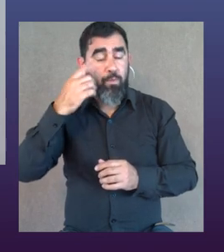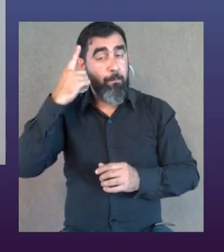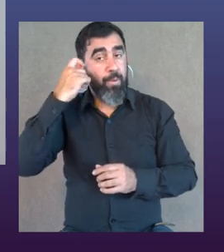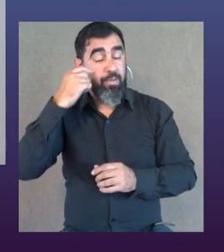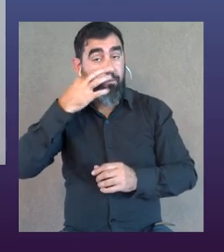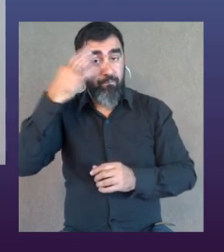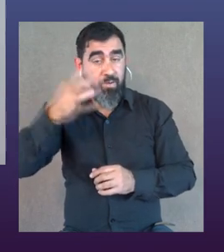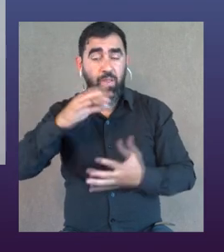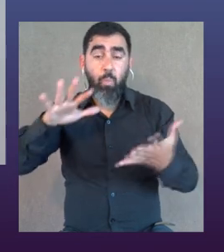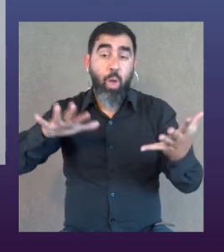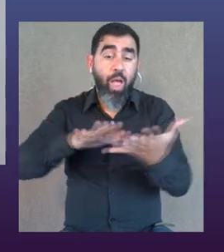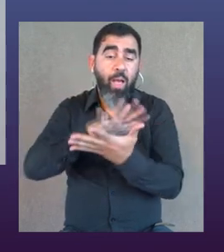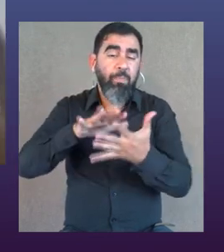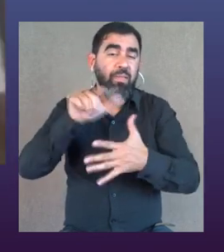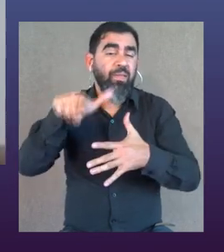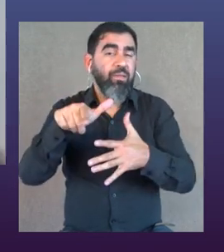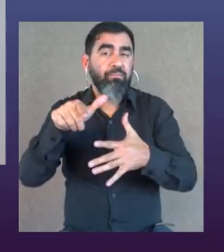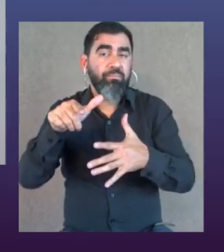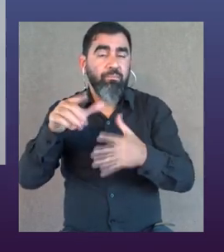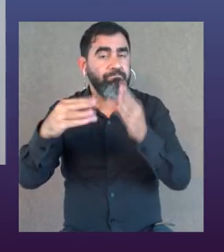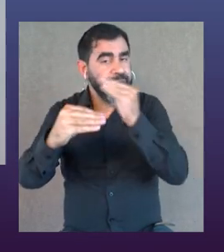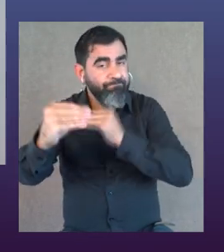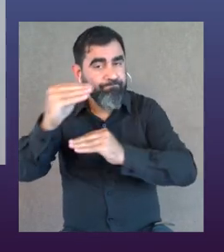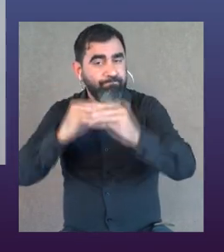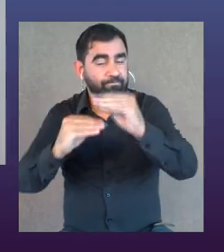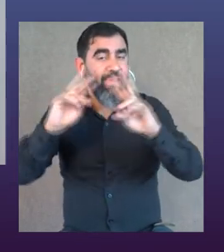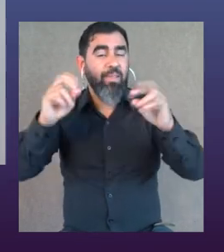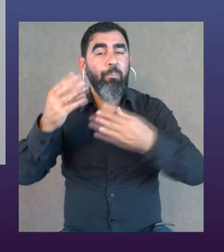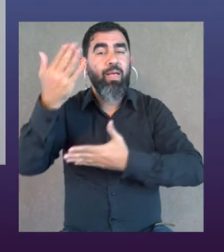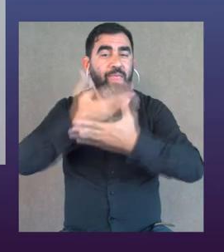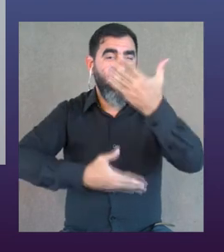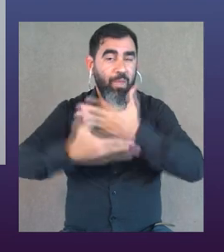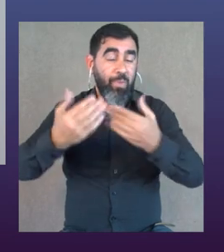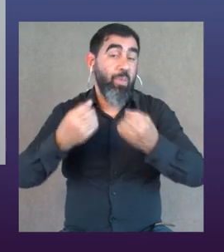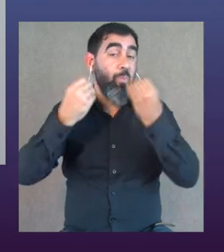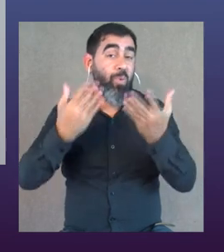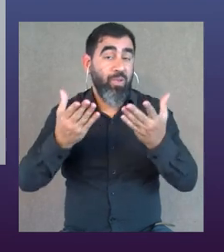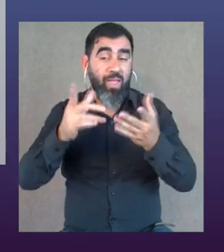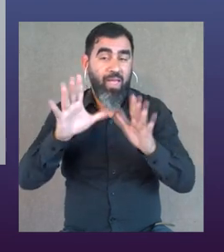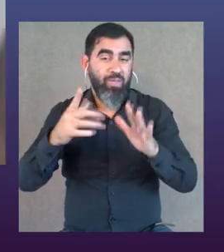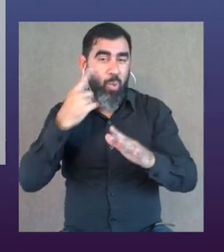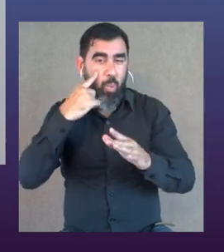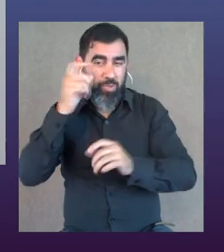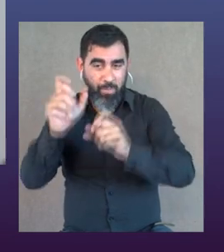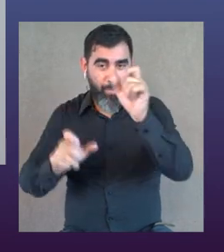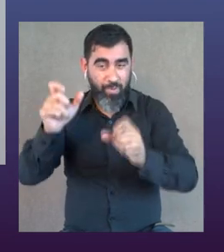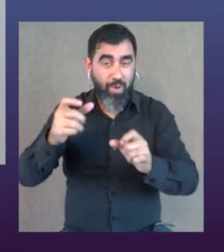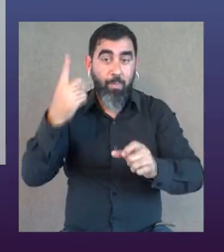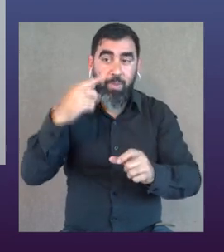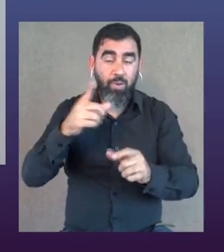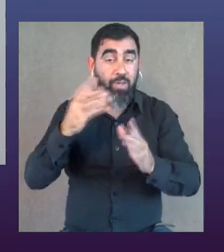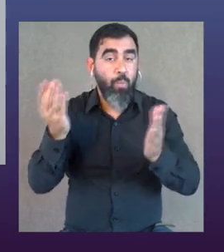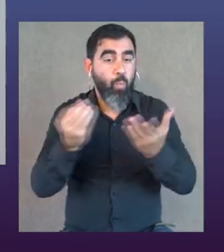estuvieron buenísimas experiencias en un ambiente bastante empático con el tema de la discapacidad tal porque era este ambiente